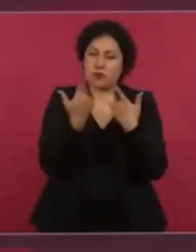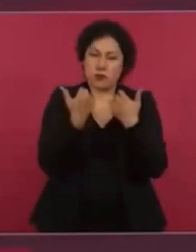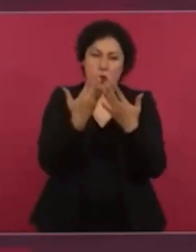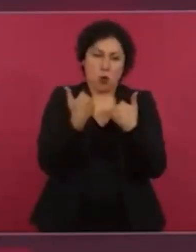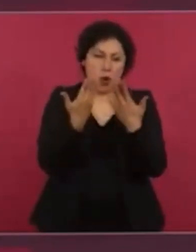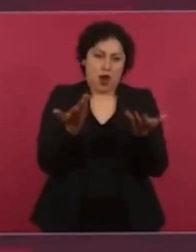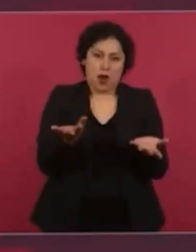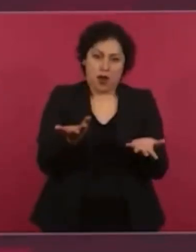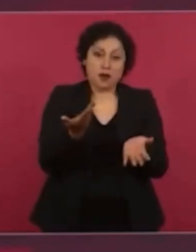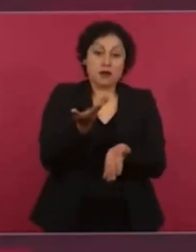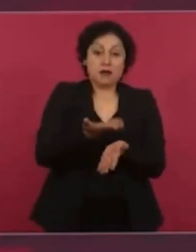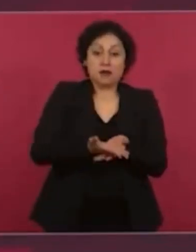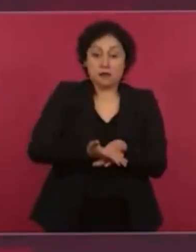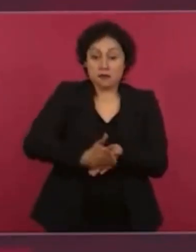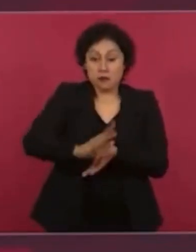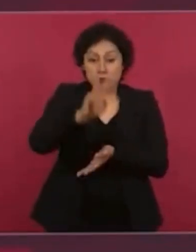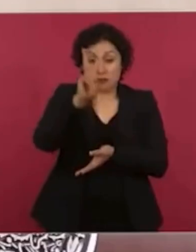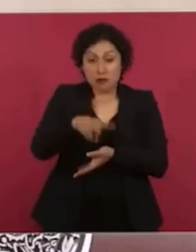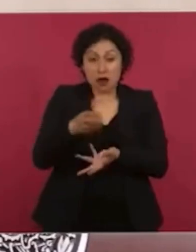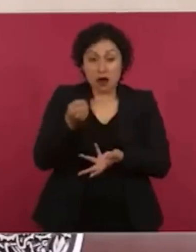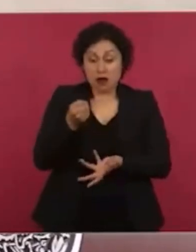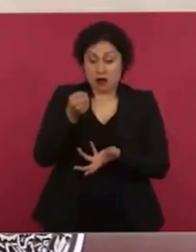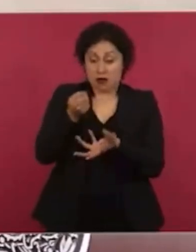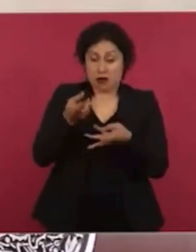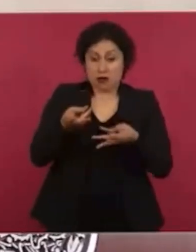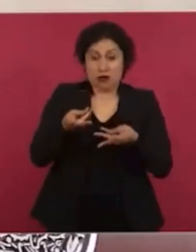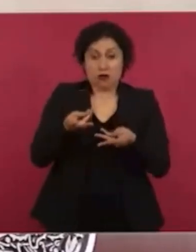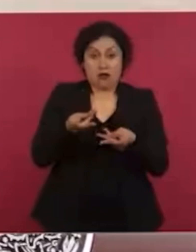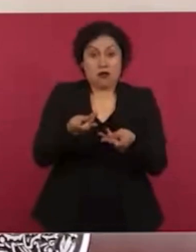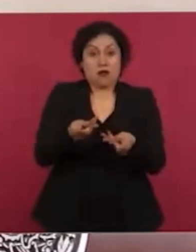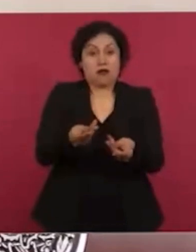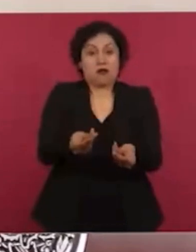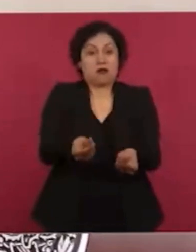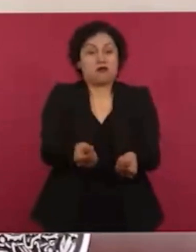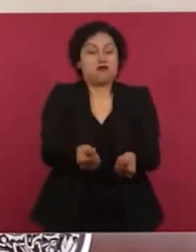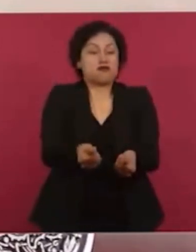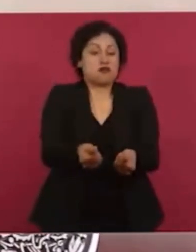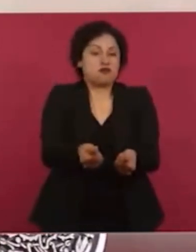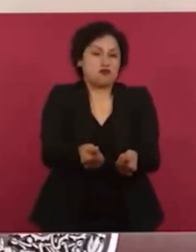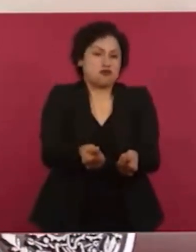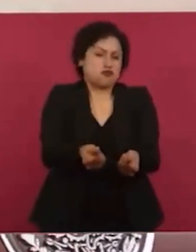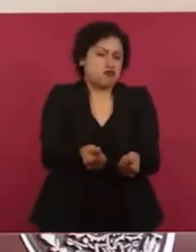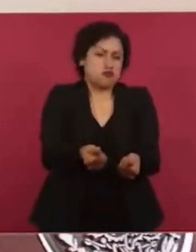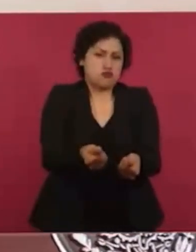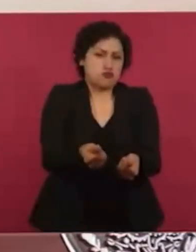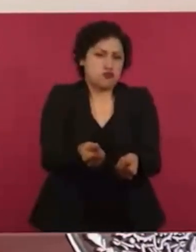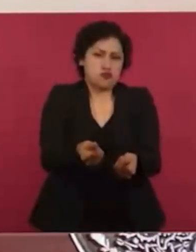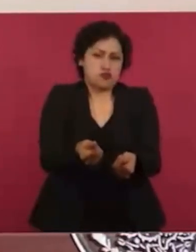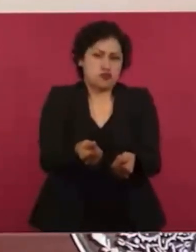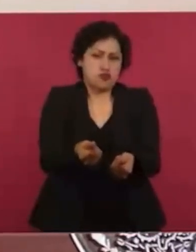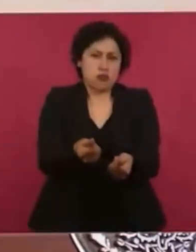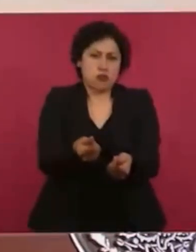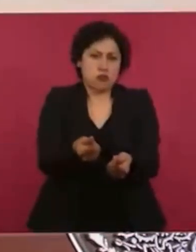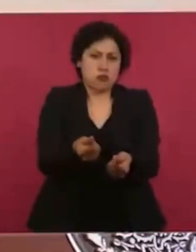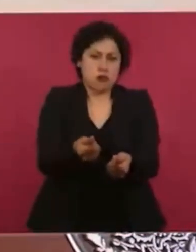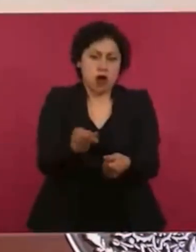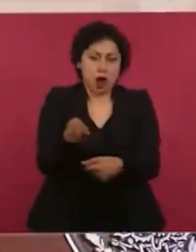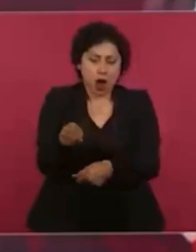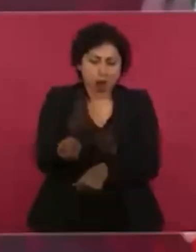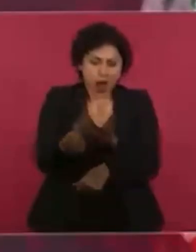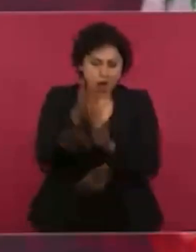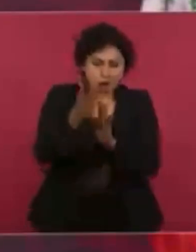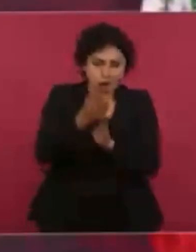costo que significó la construcción de esa